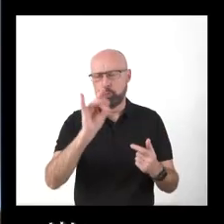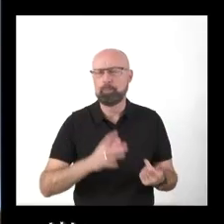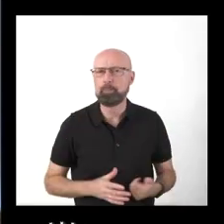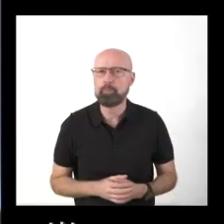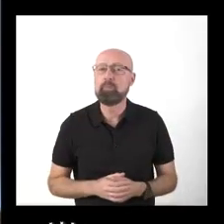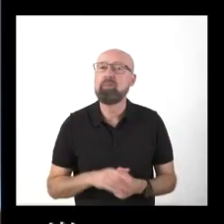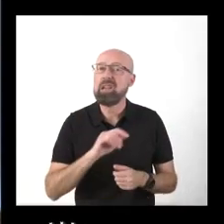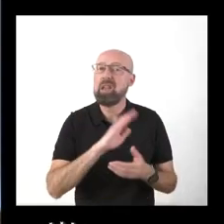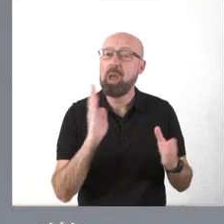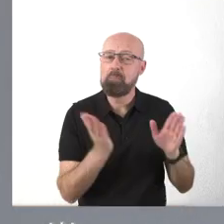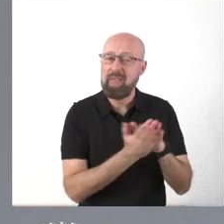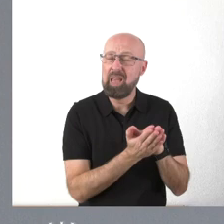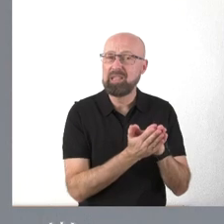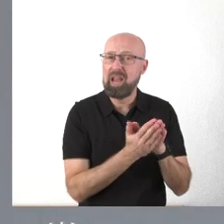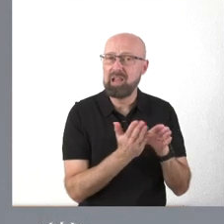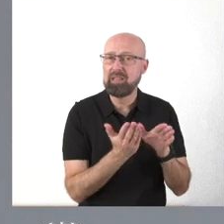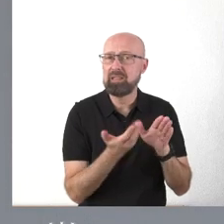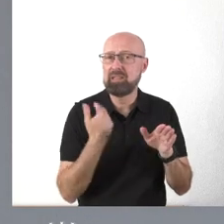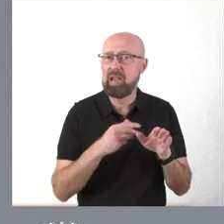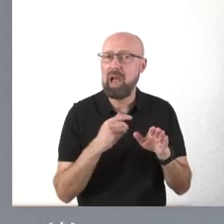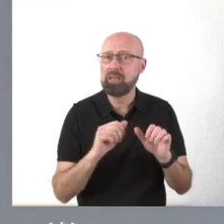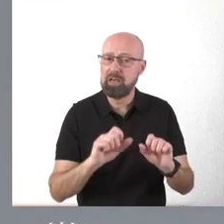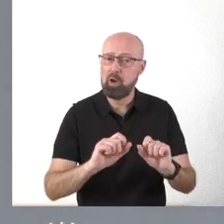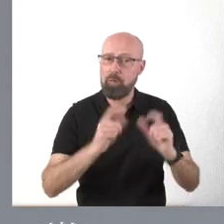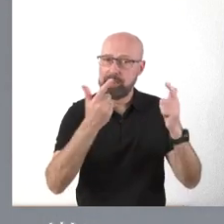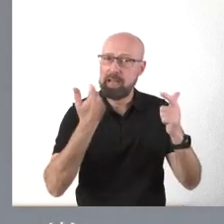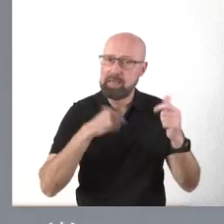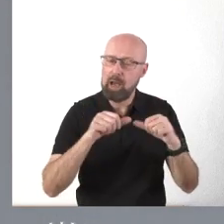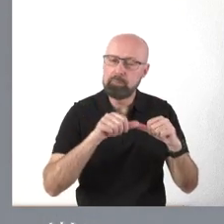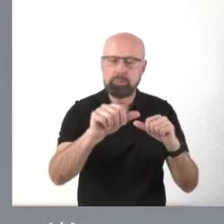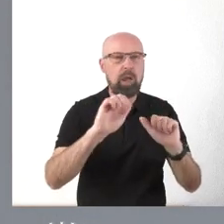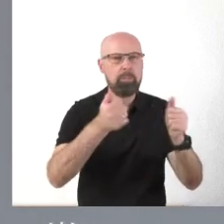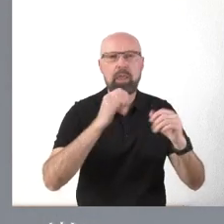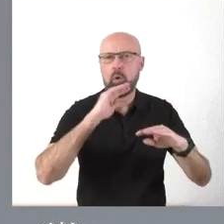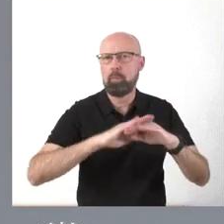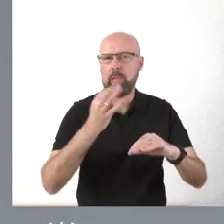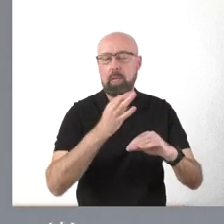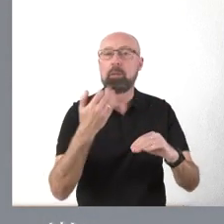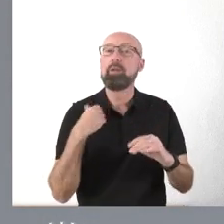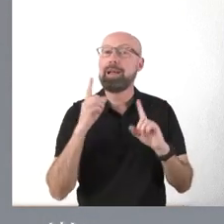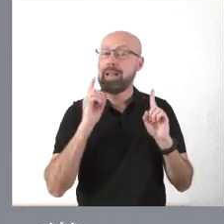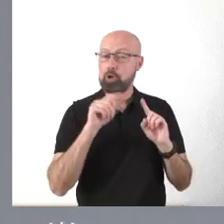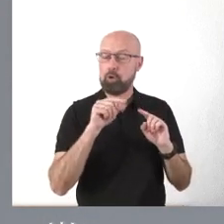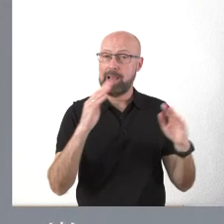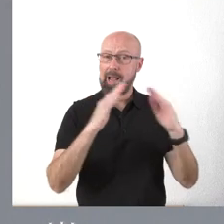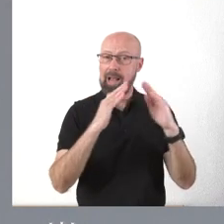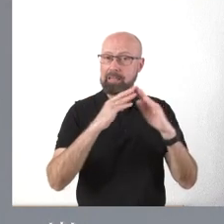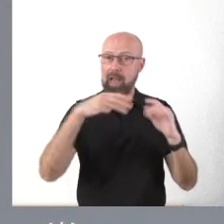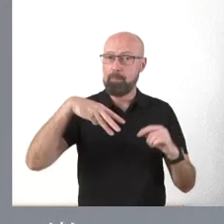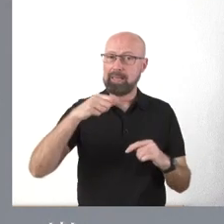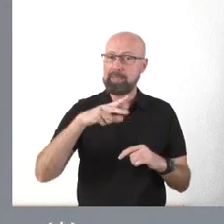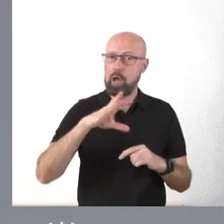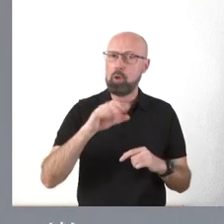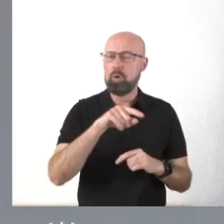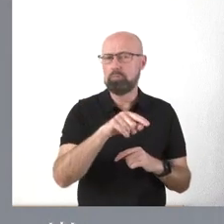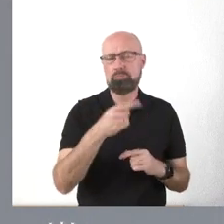expediente que una vez que se incuaya tiene todos los efectos. Y además, en el caso de la Casa Museo de Antonio Machado, yo creo que es